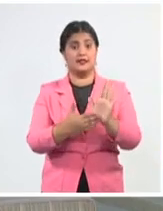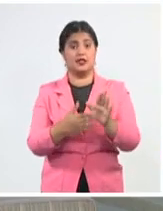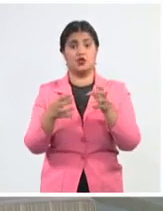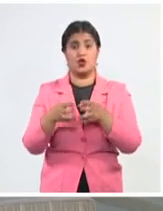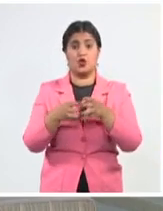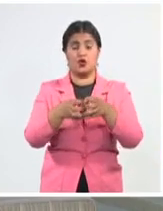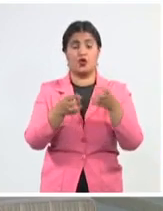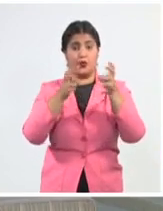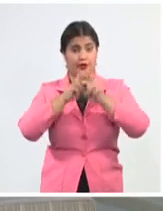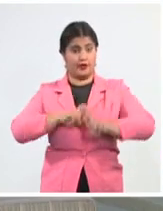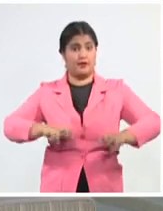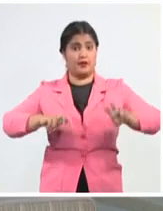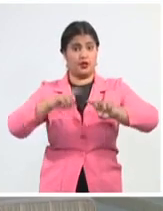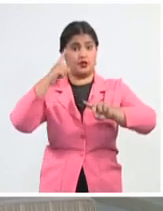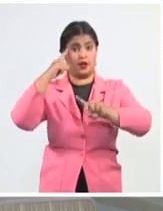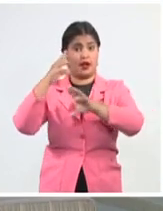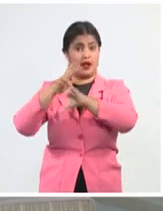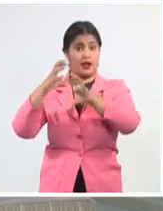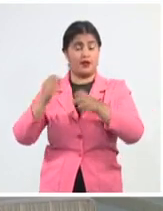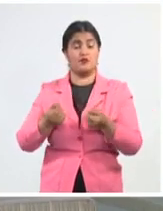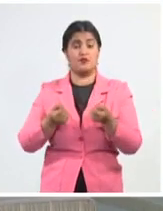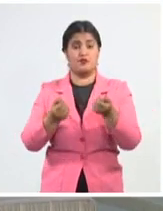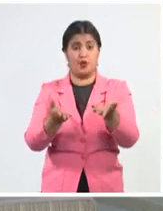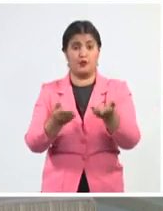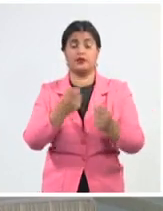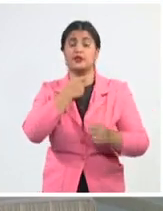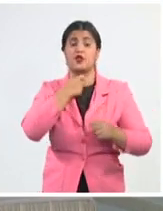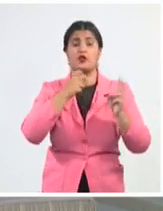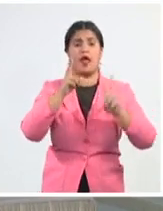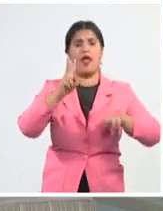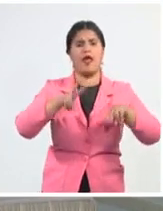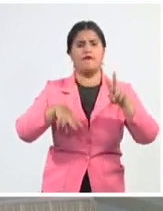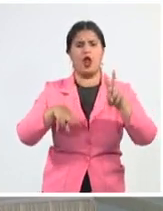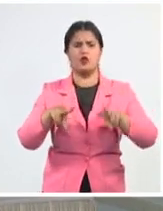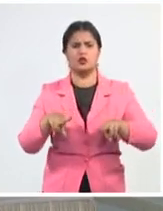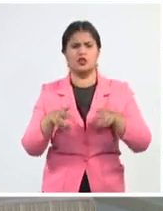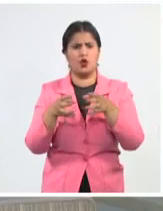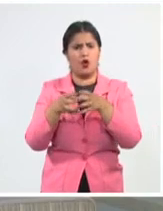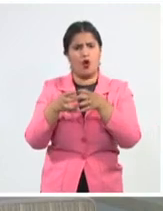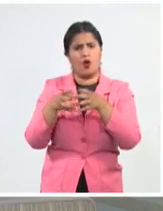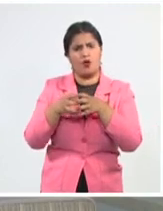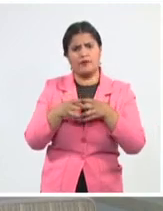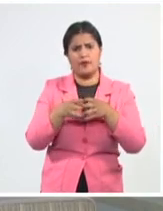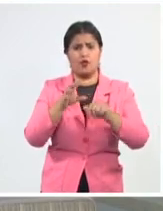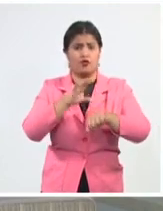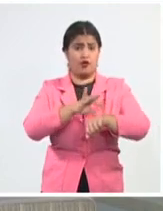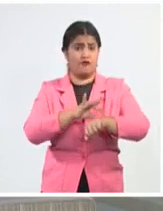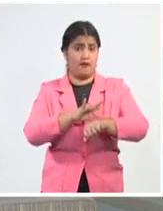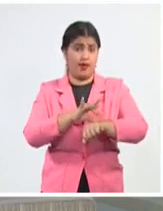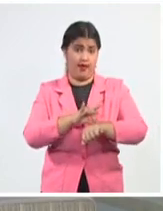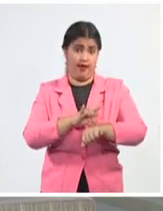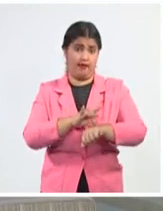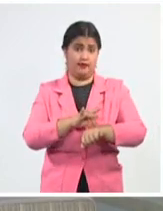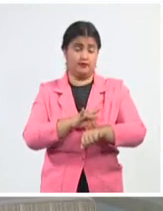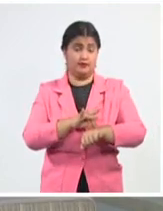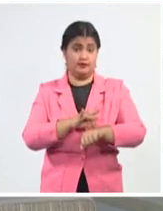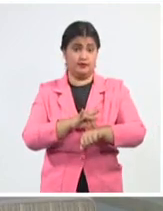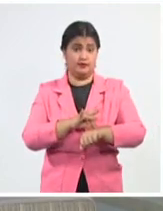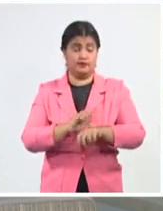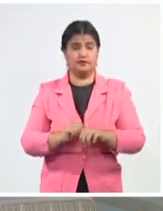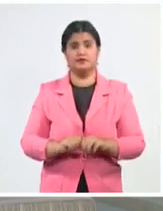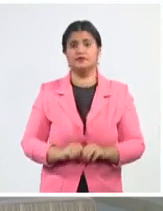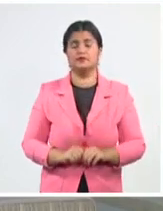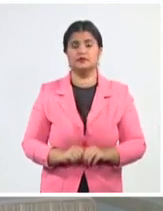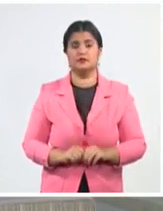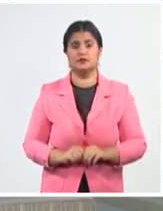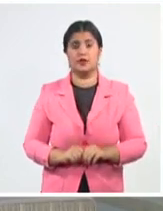Academia de Ciencias de Cuba de una evaluación sobre los incidentes de salud no identificados reportados por empleados de Estados Unidos y